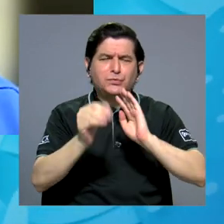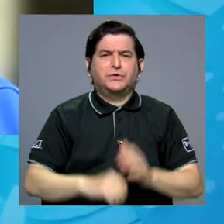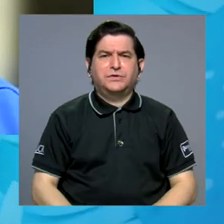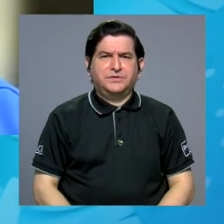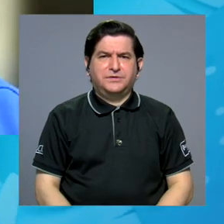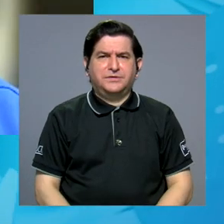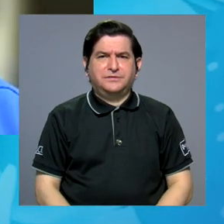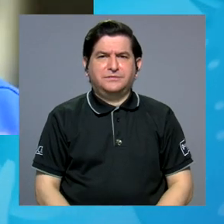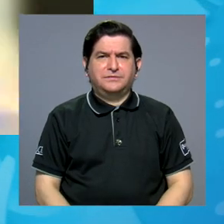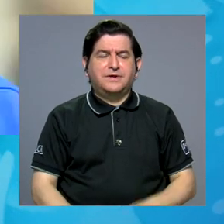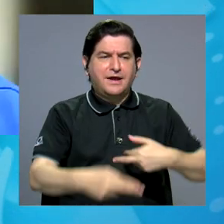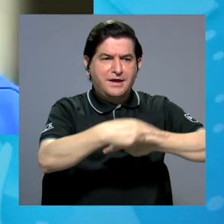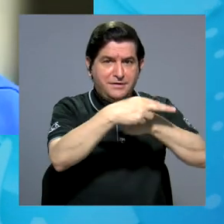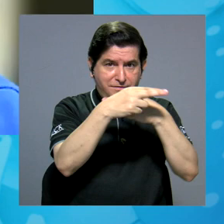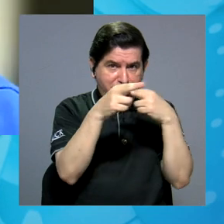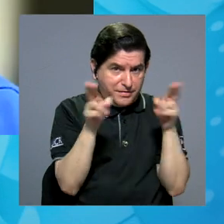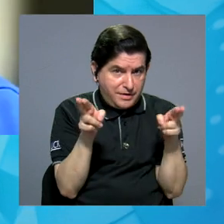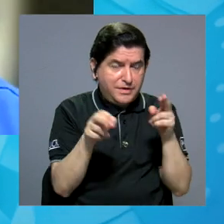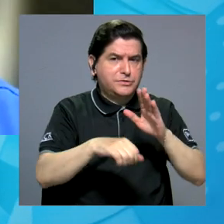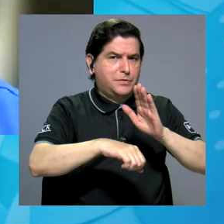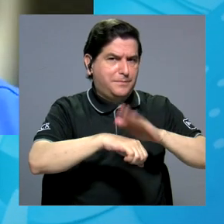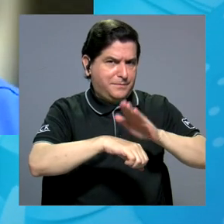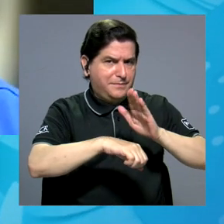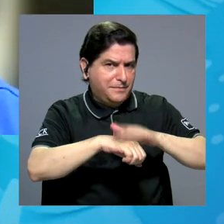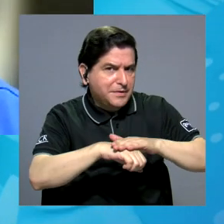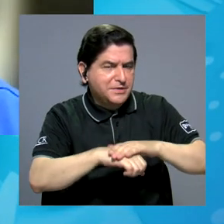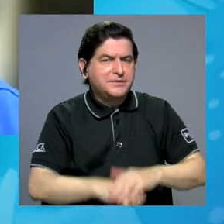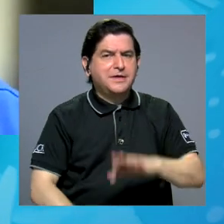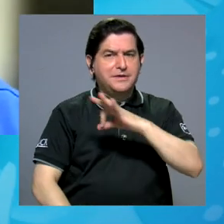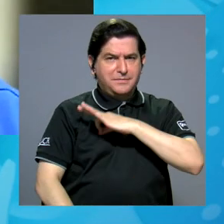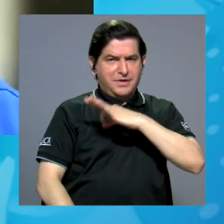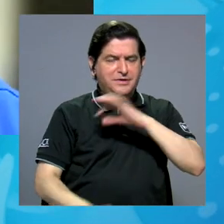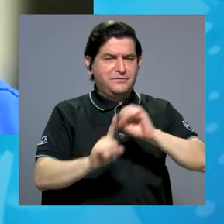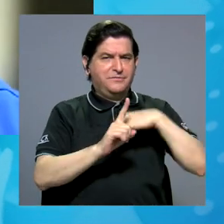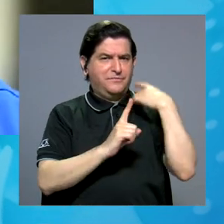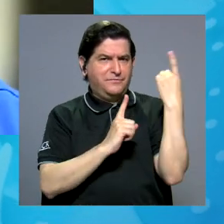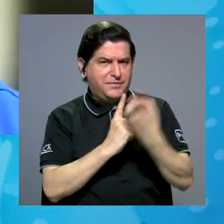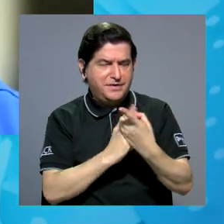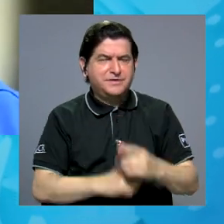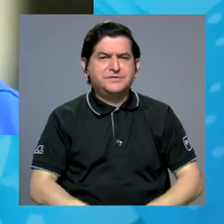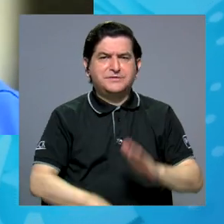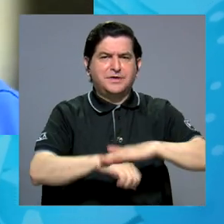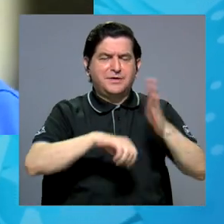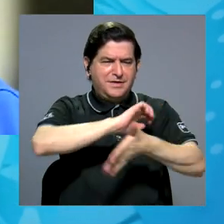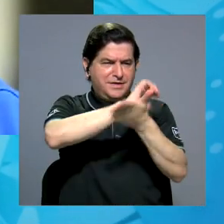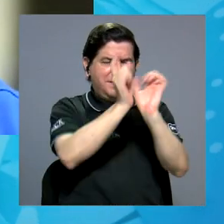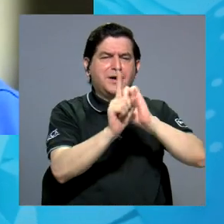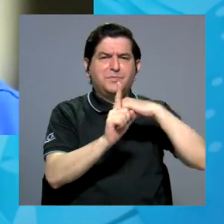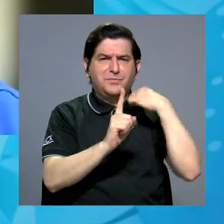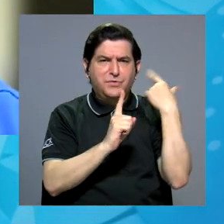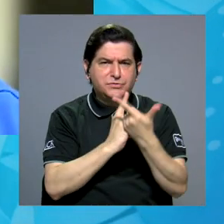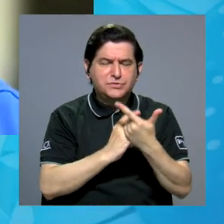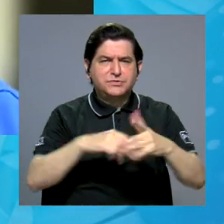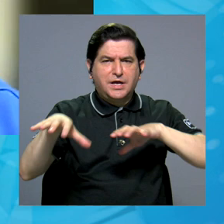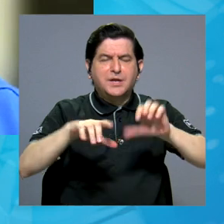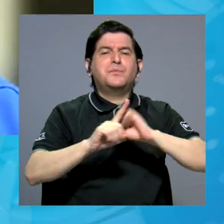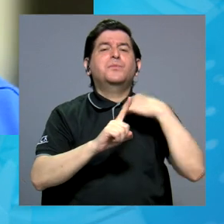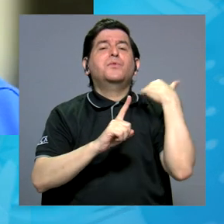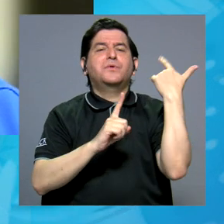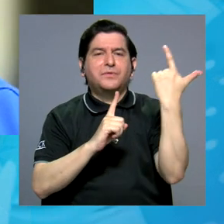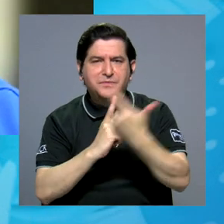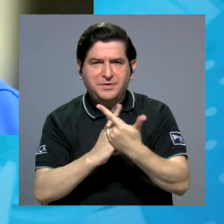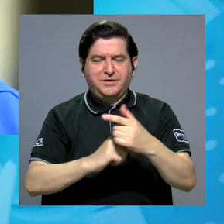Una regionalización, ¿verdad?, que permite, ¿verdad?, un beneficio de la sociedad, permite la transformación social, el movimiento social